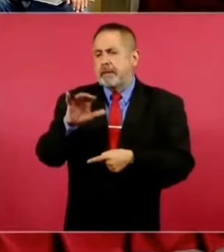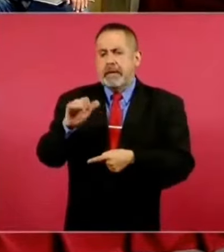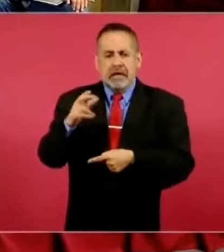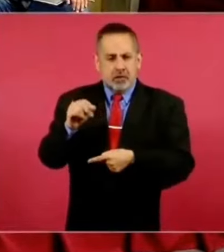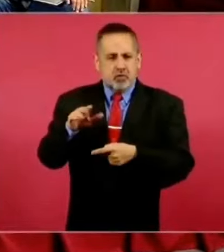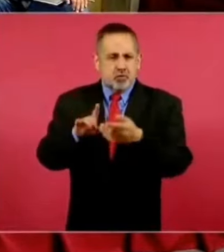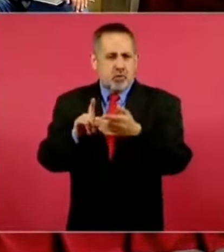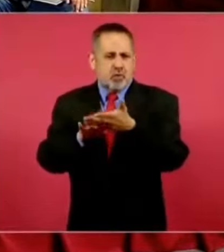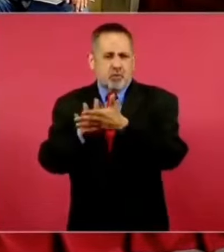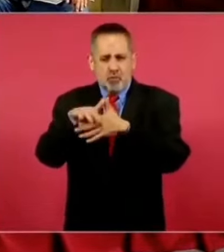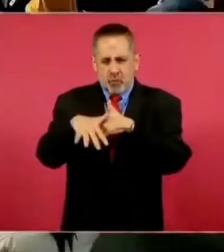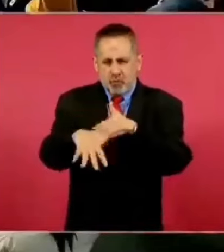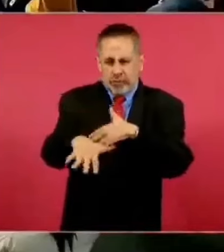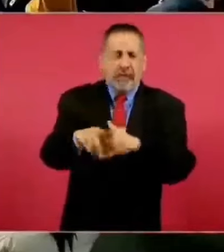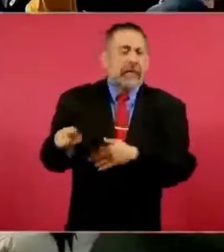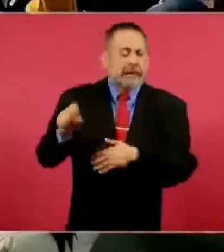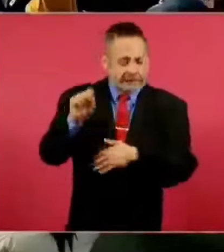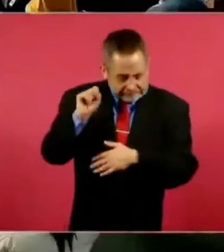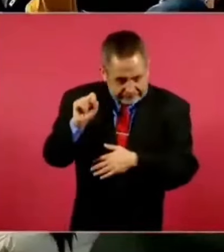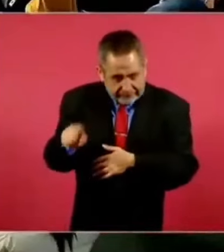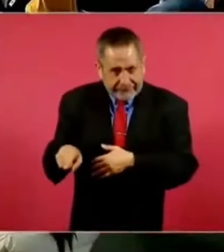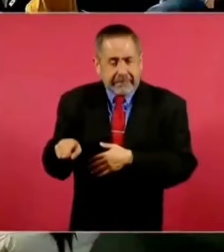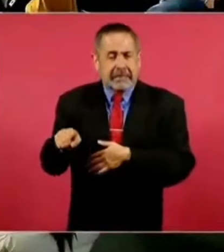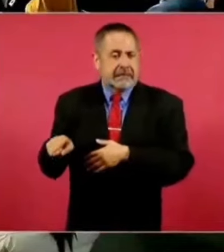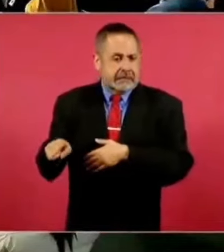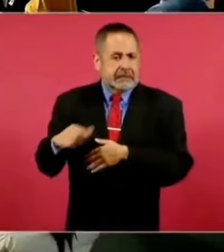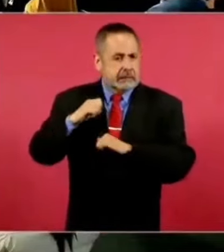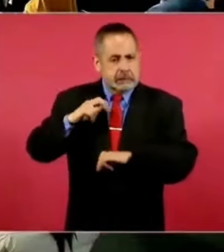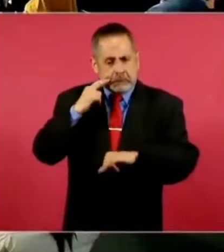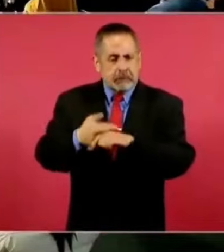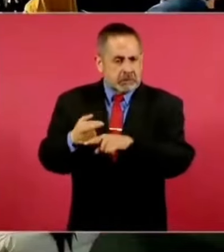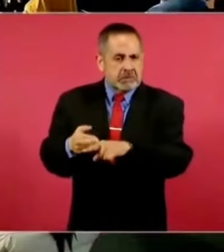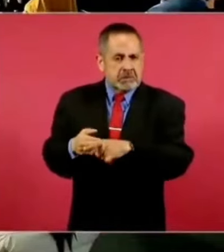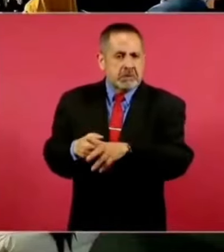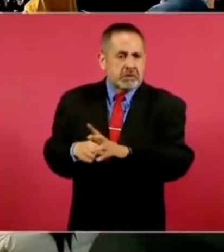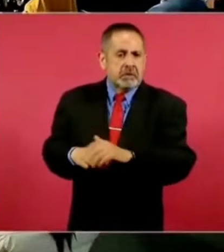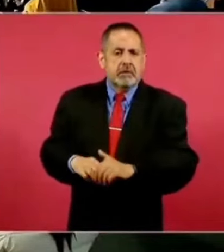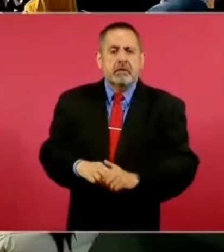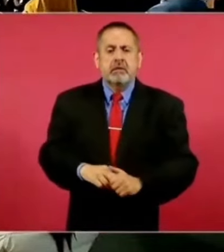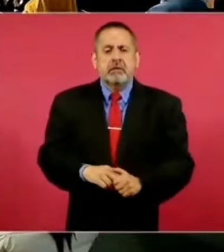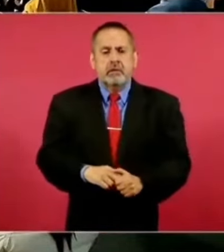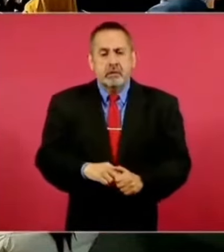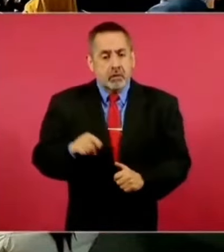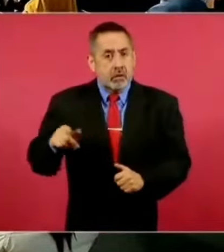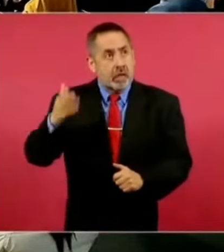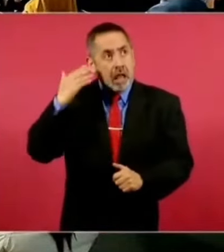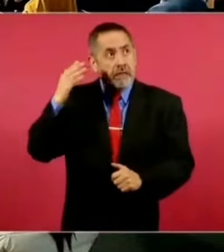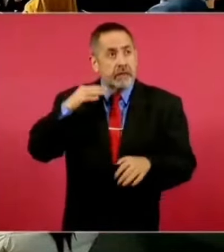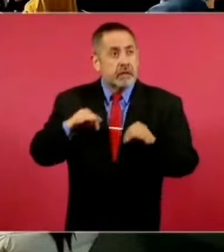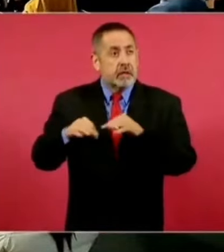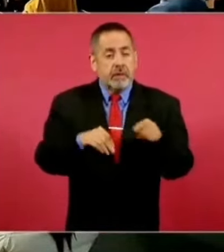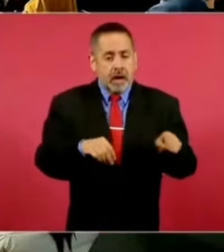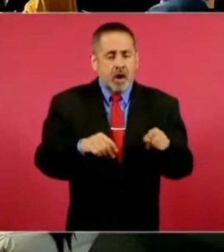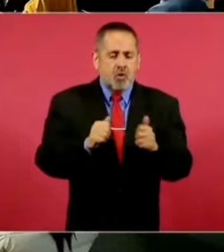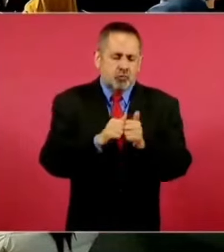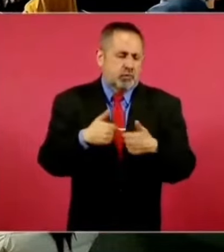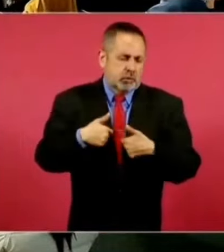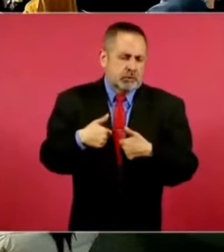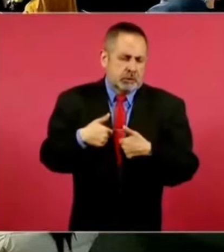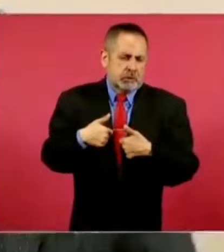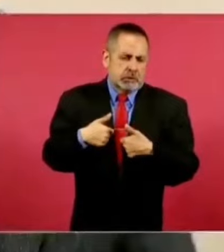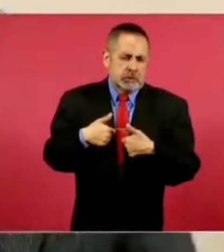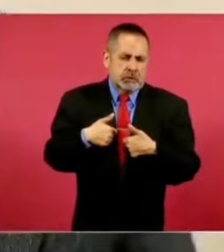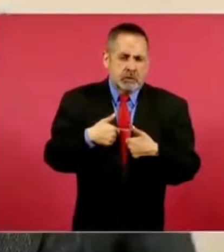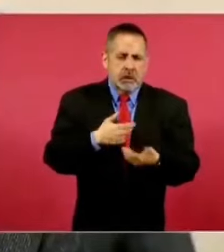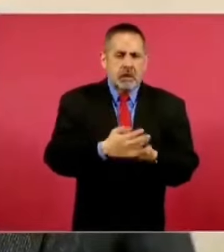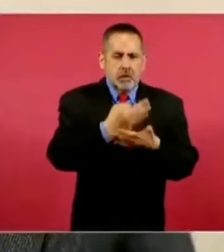también estaba trabajando con nosotros en